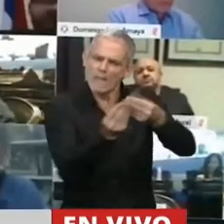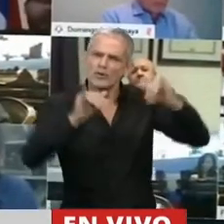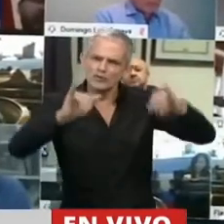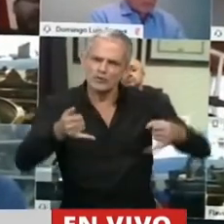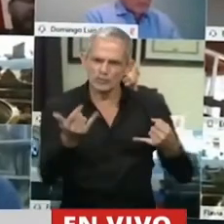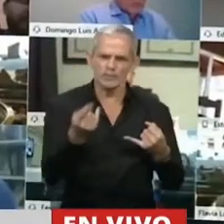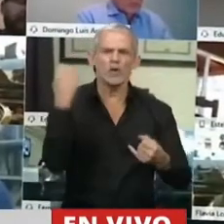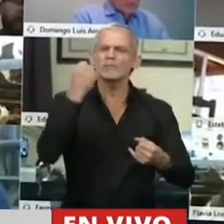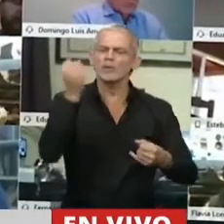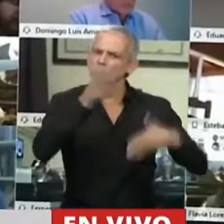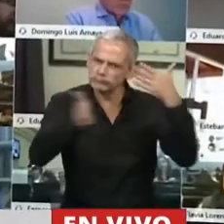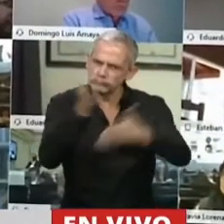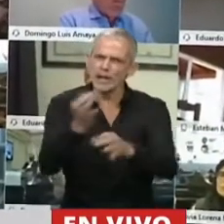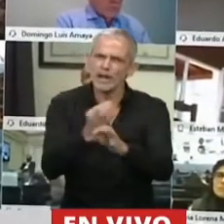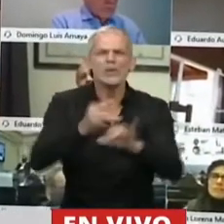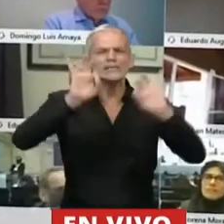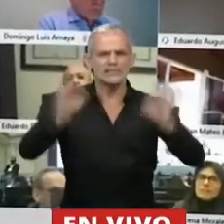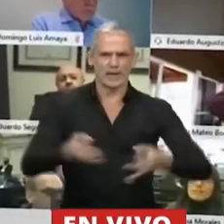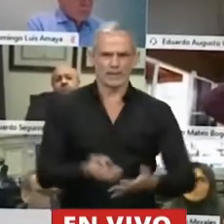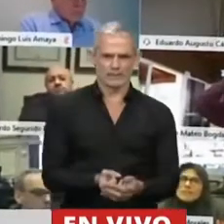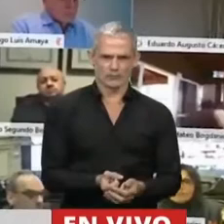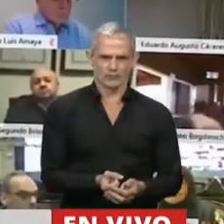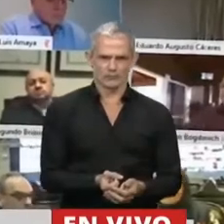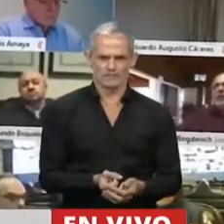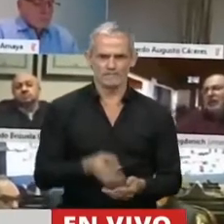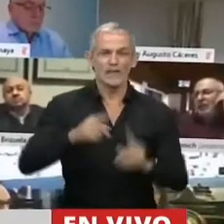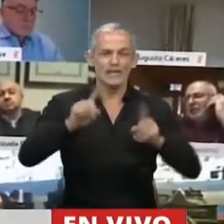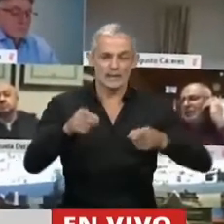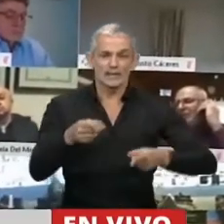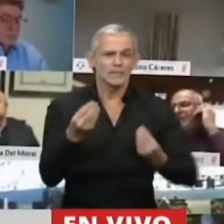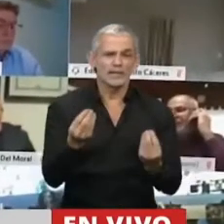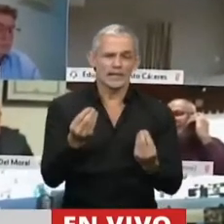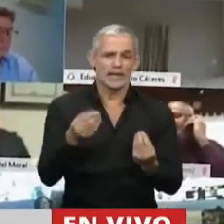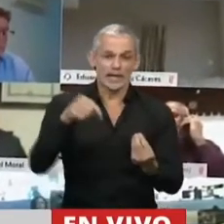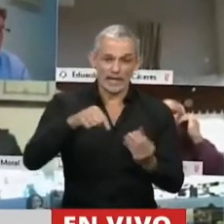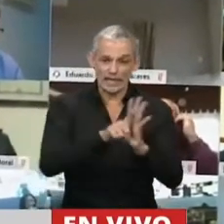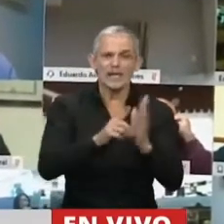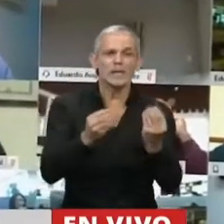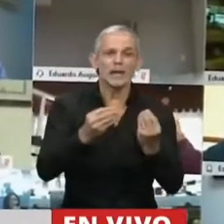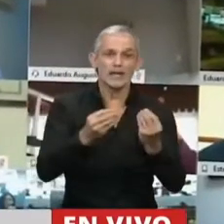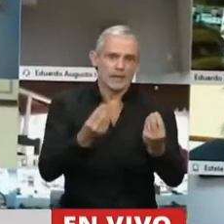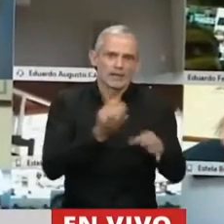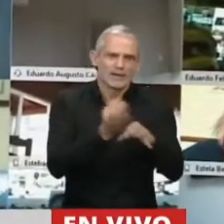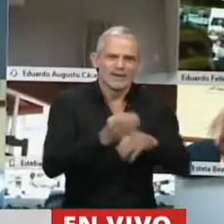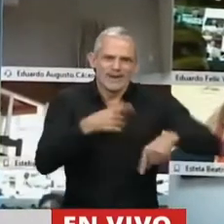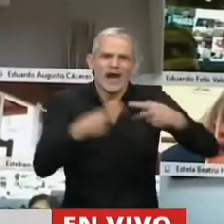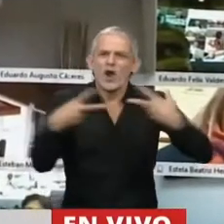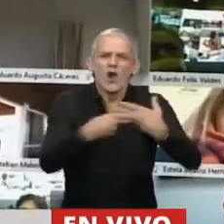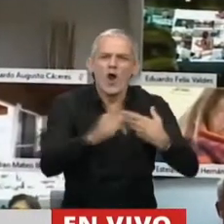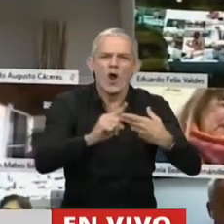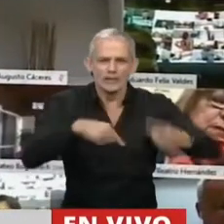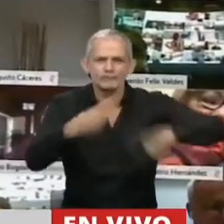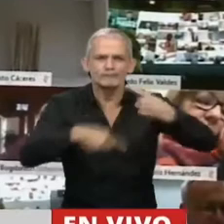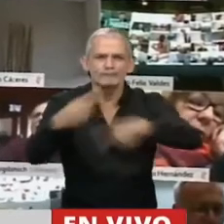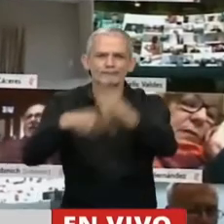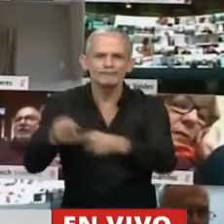En todos los casos, además, hacemos énfasis es que es para lograr la continuidad pedagógica sobre la base